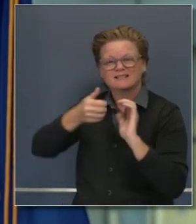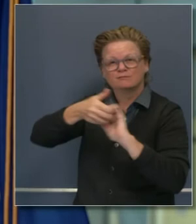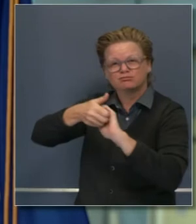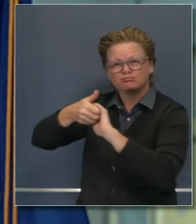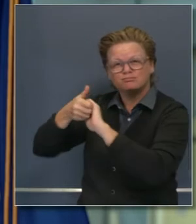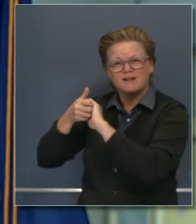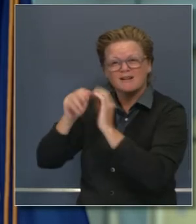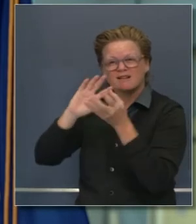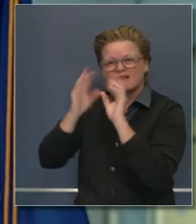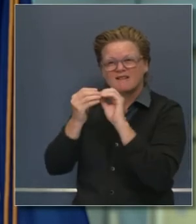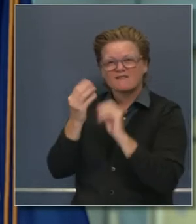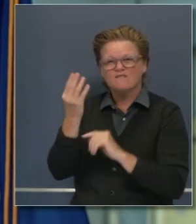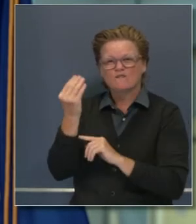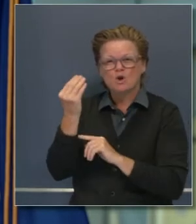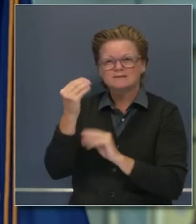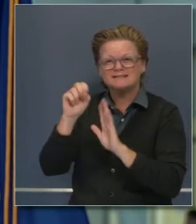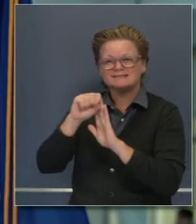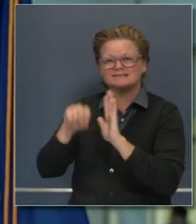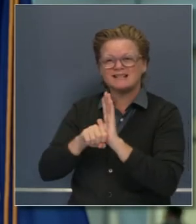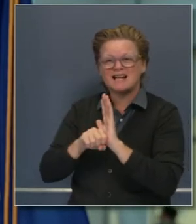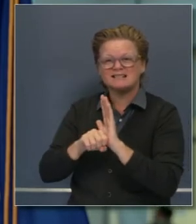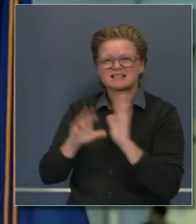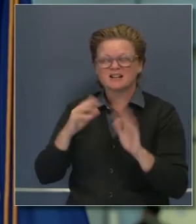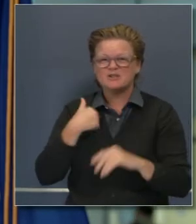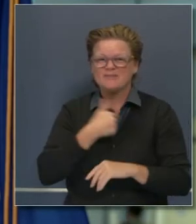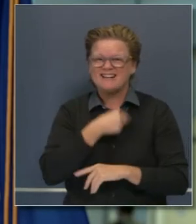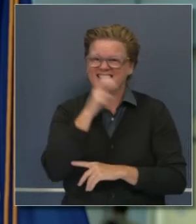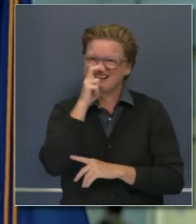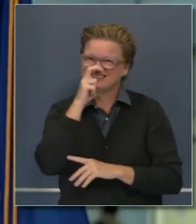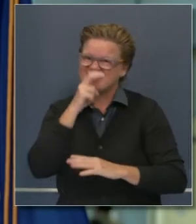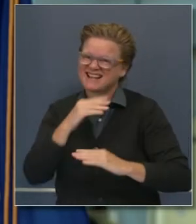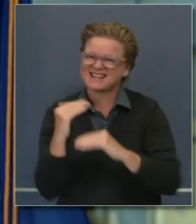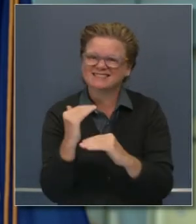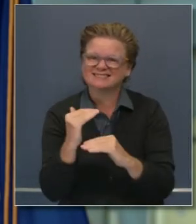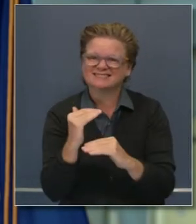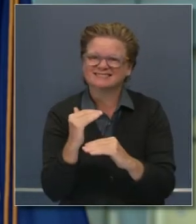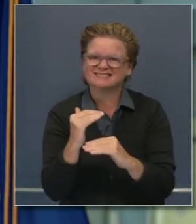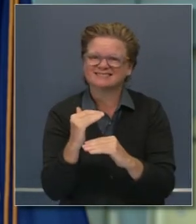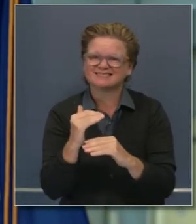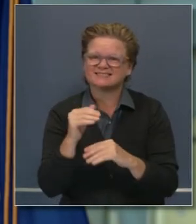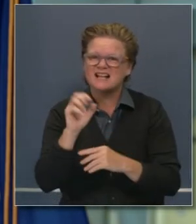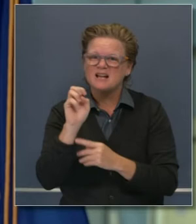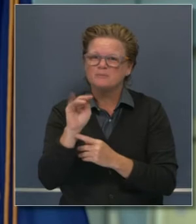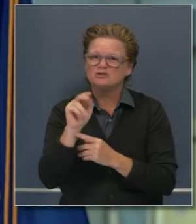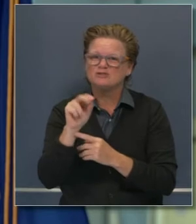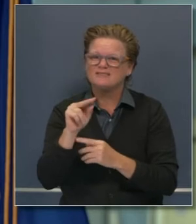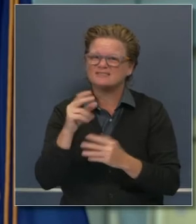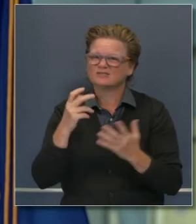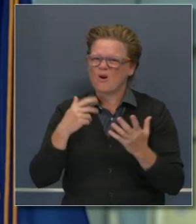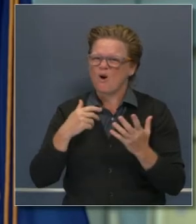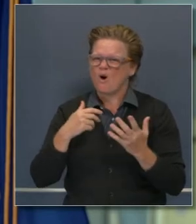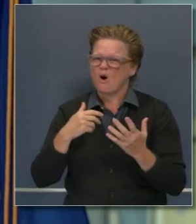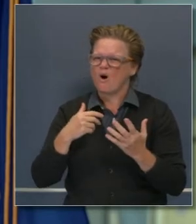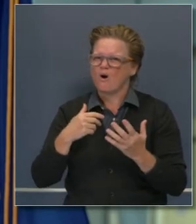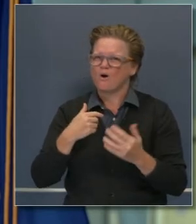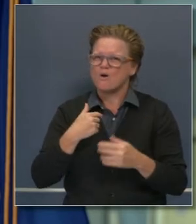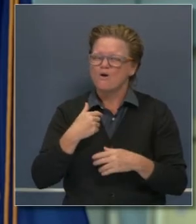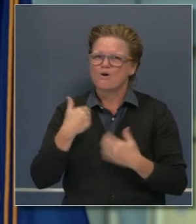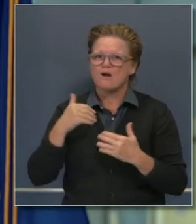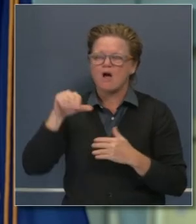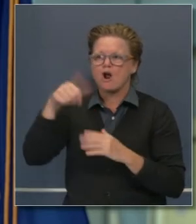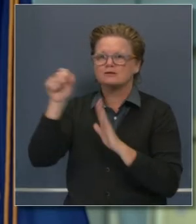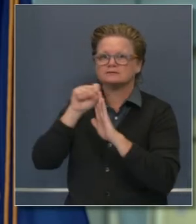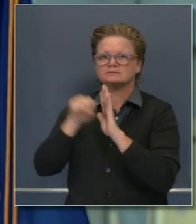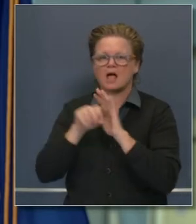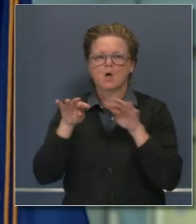Y estamos ahora comprometidos a encontrar a más socios de otros estados a lo ancho del país para seguir